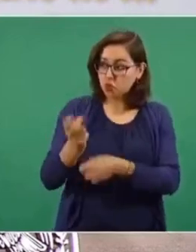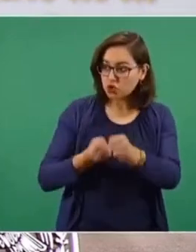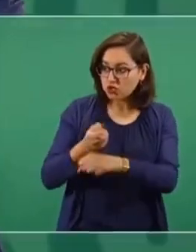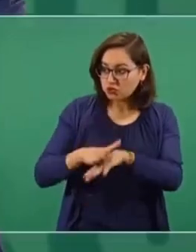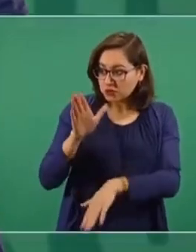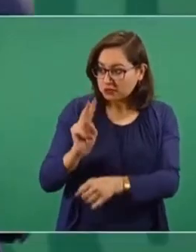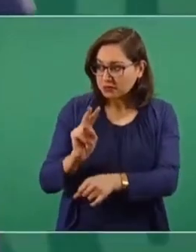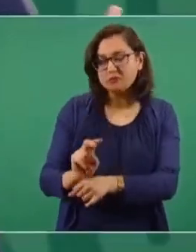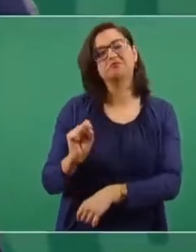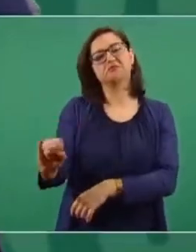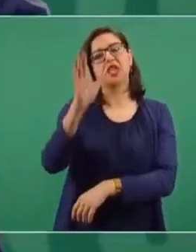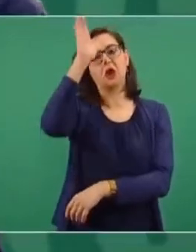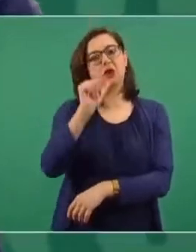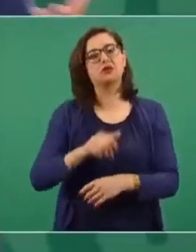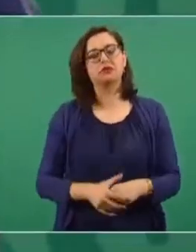acuerdo?